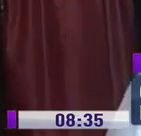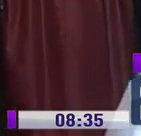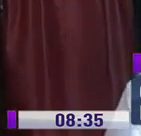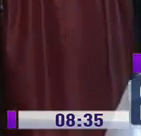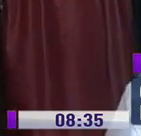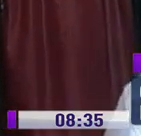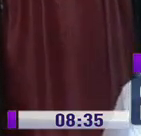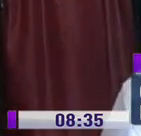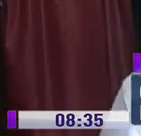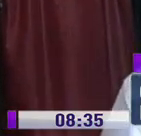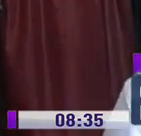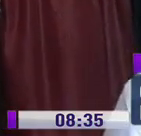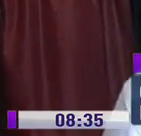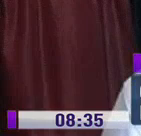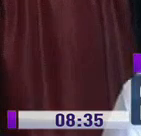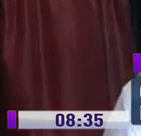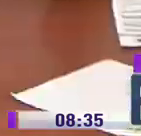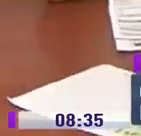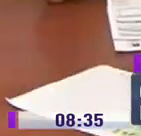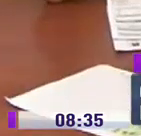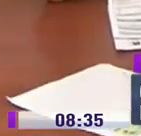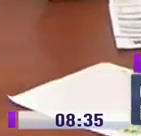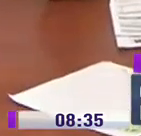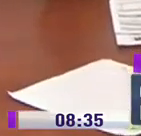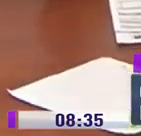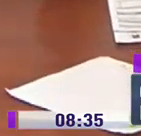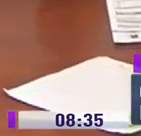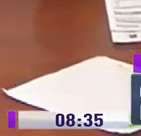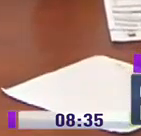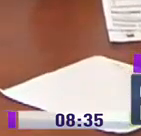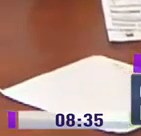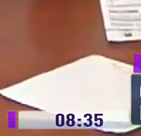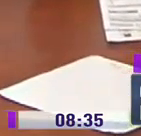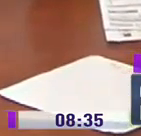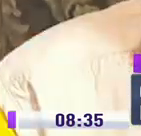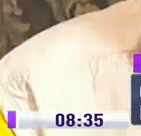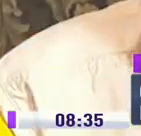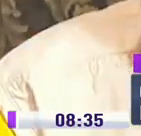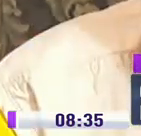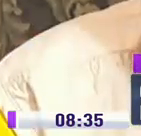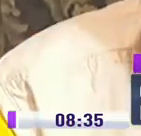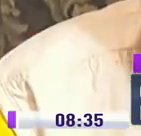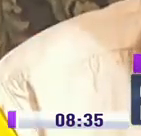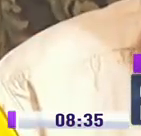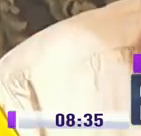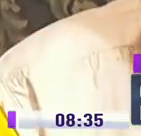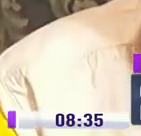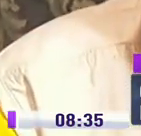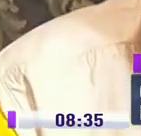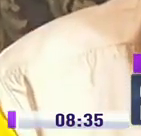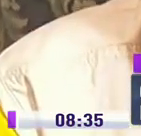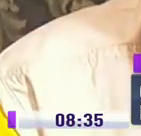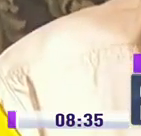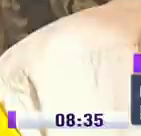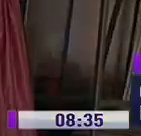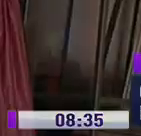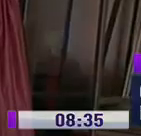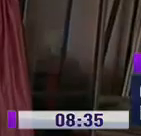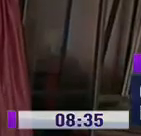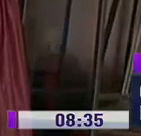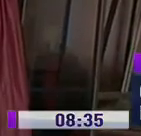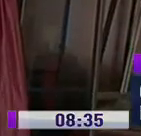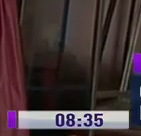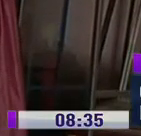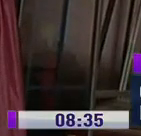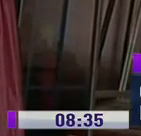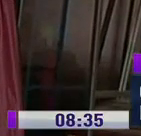amigo de la familia, nos ayudó y nos facilitó bastante. Meri Ginterán es el presidente de la Federación de Exequiales del Ecuador. Indica que la materia prima para